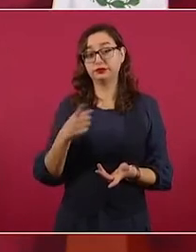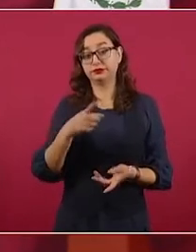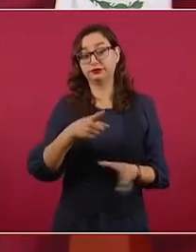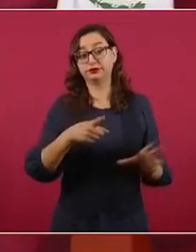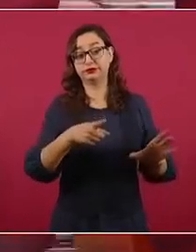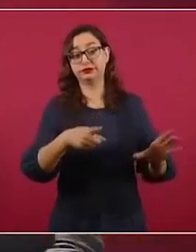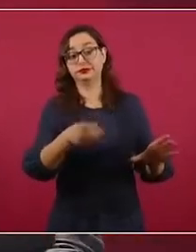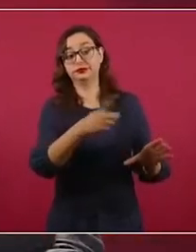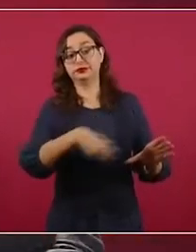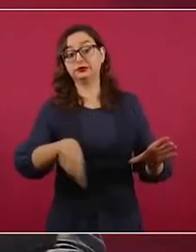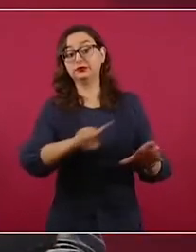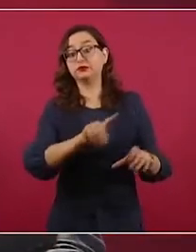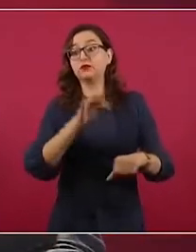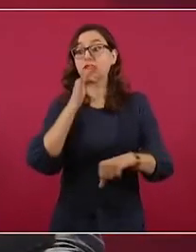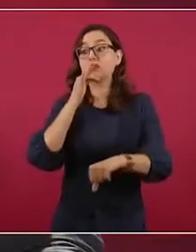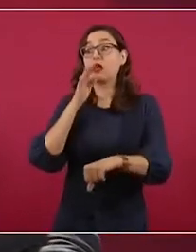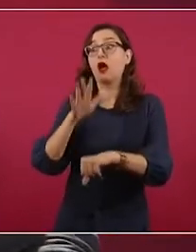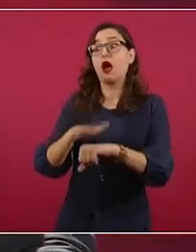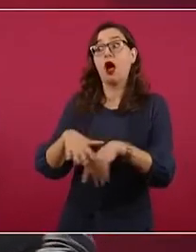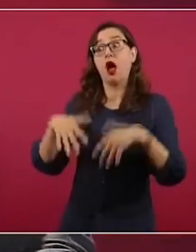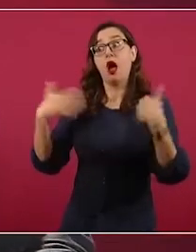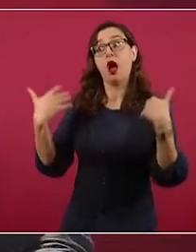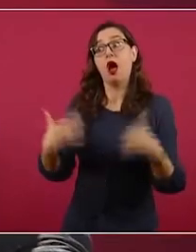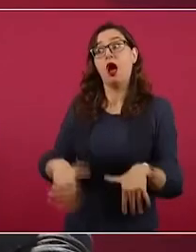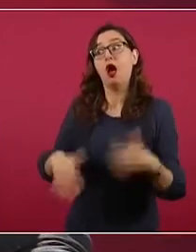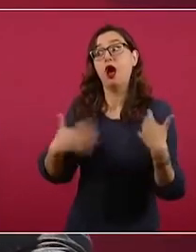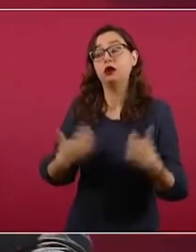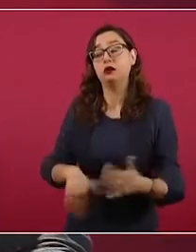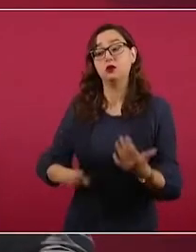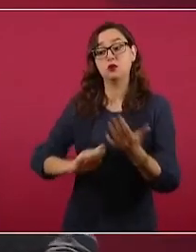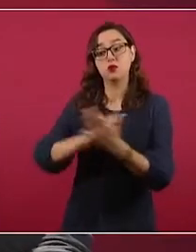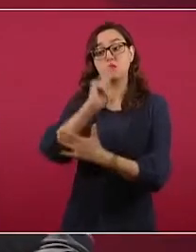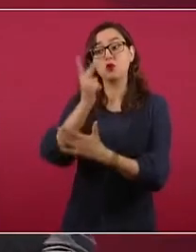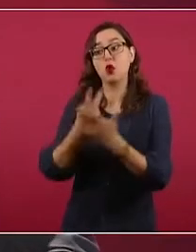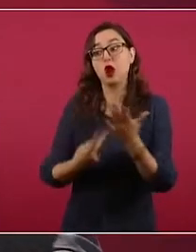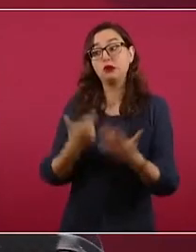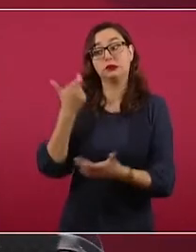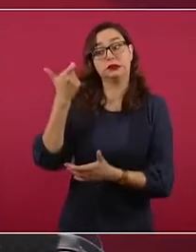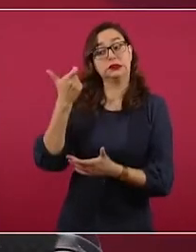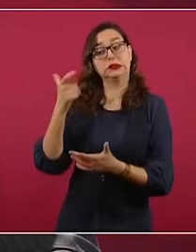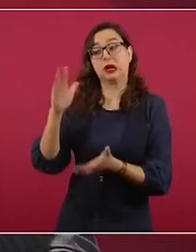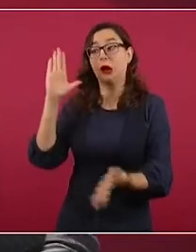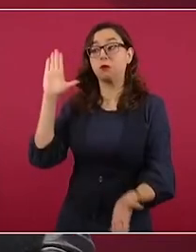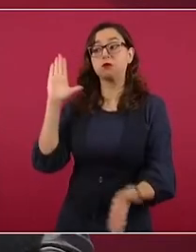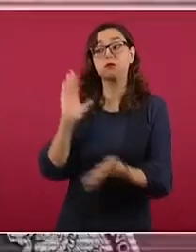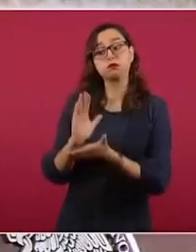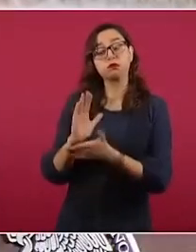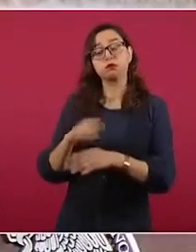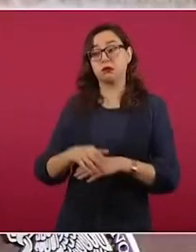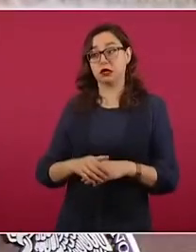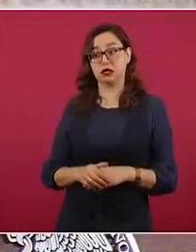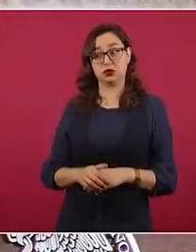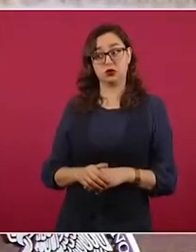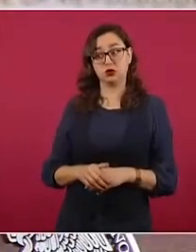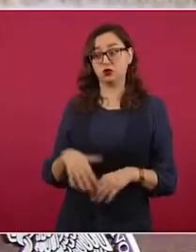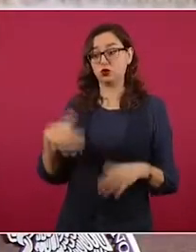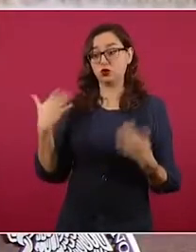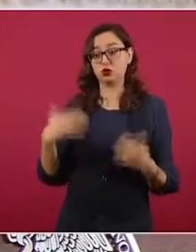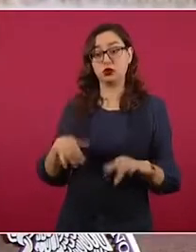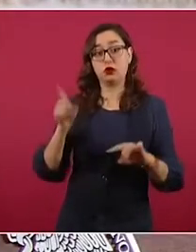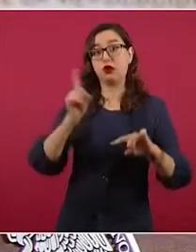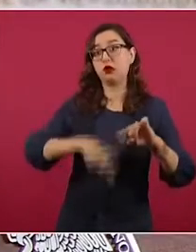del presupuesto de los programas de bienestar, que